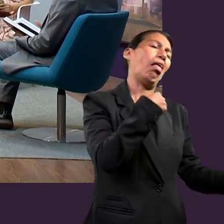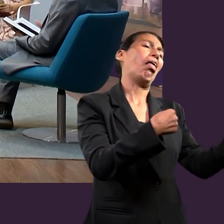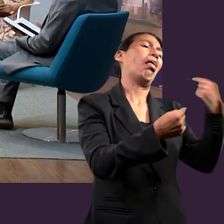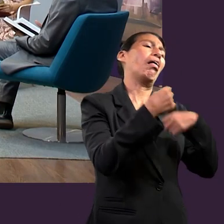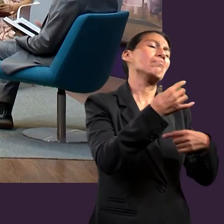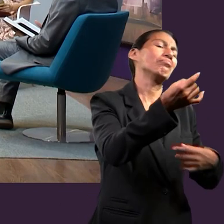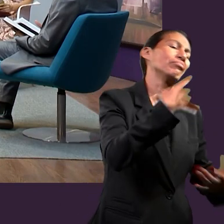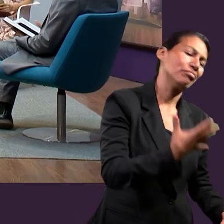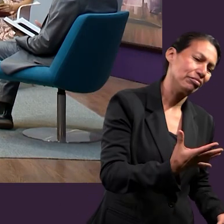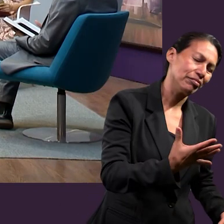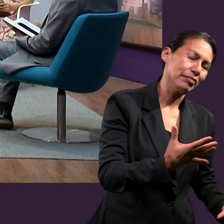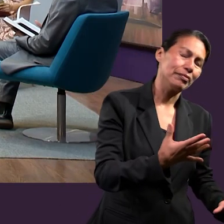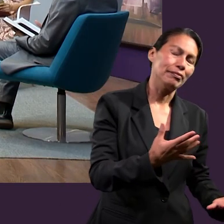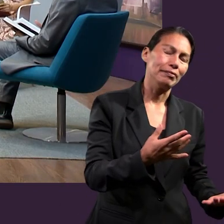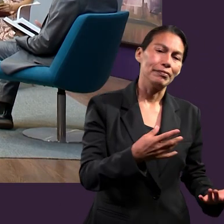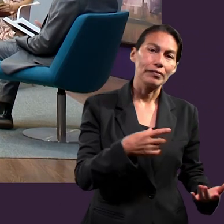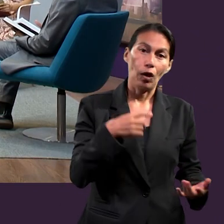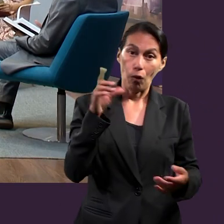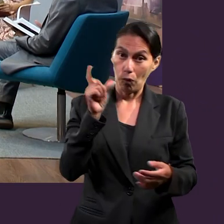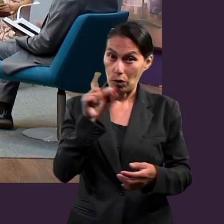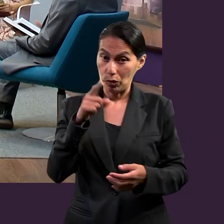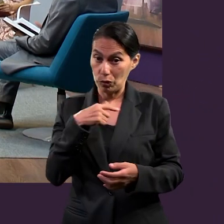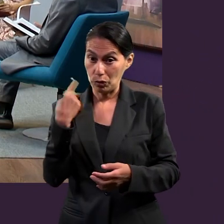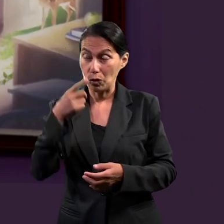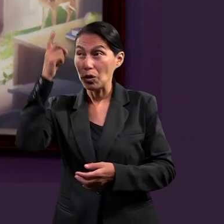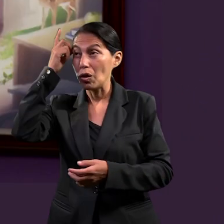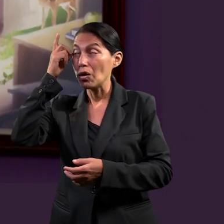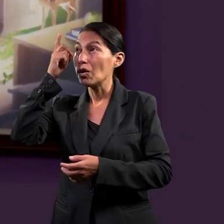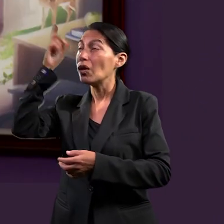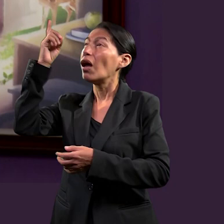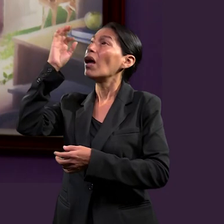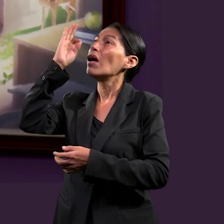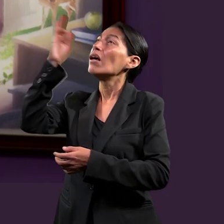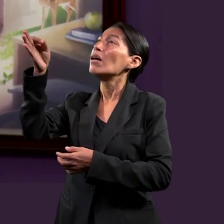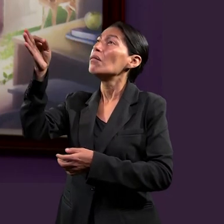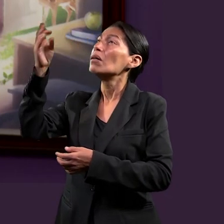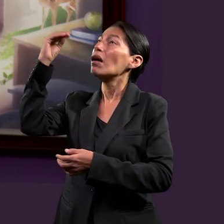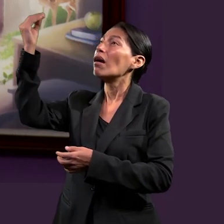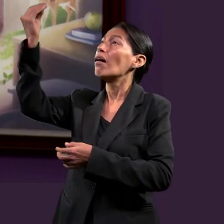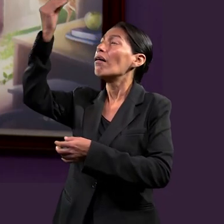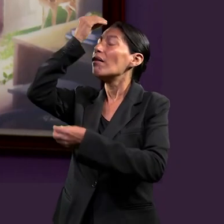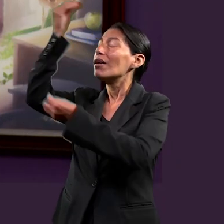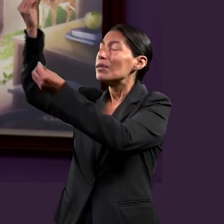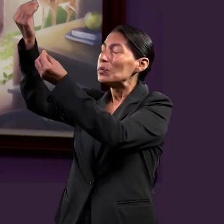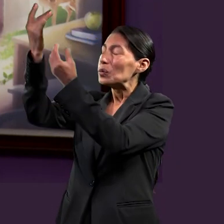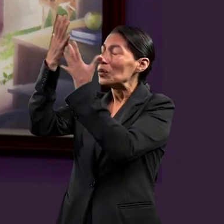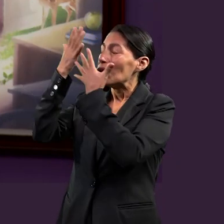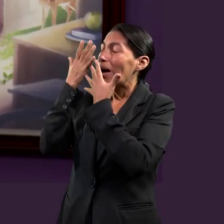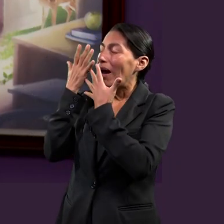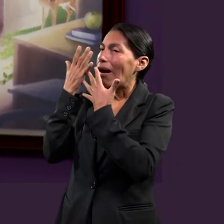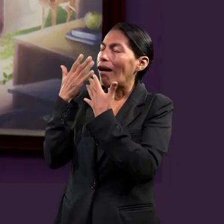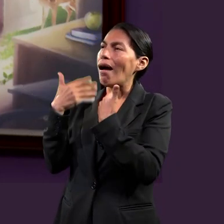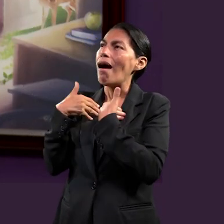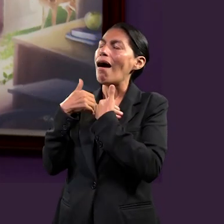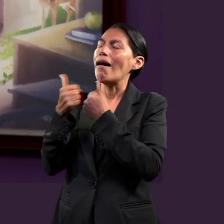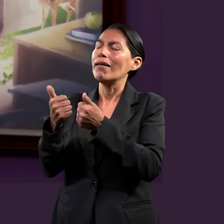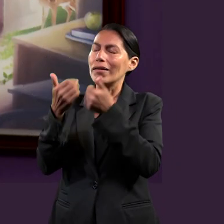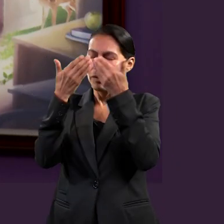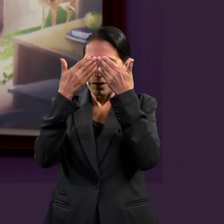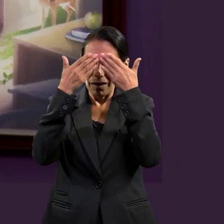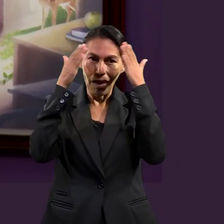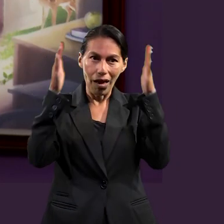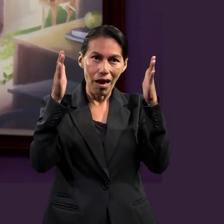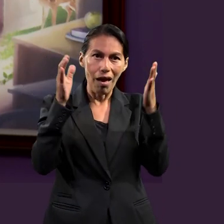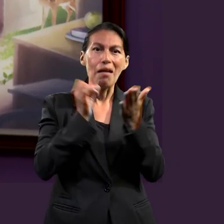que cuando tenemos la sabiduría de Dios, la sabiduría del cielo, podemos discernir y tomar mejores